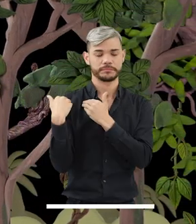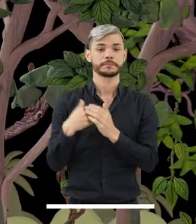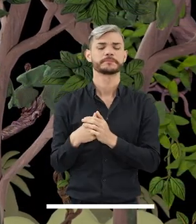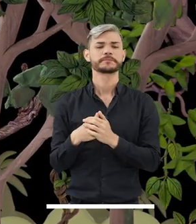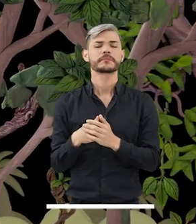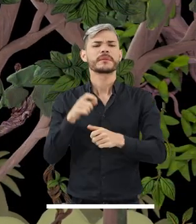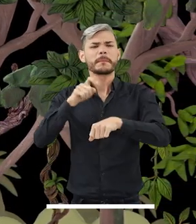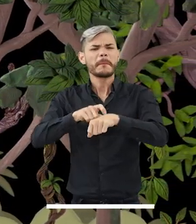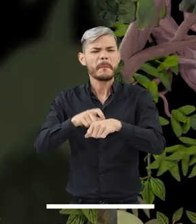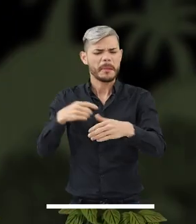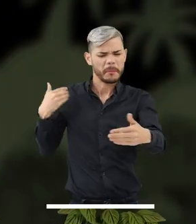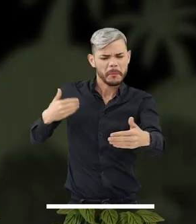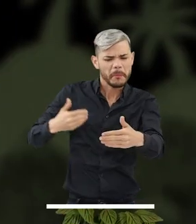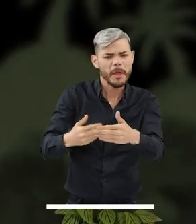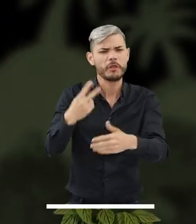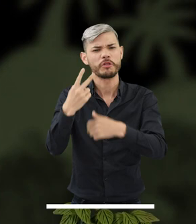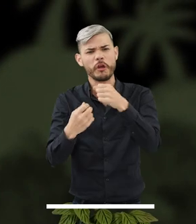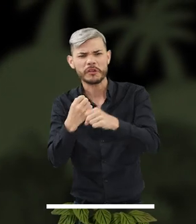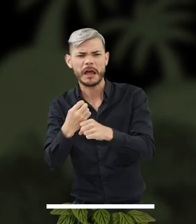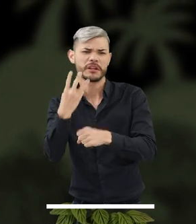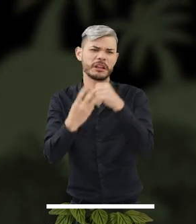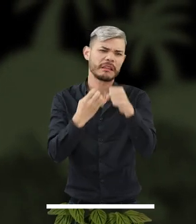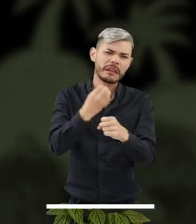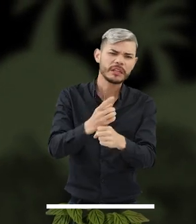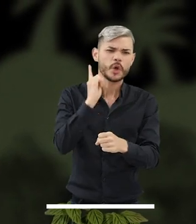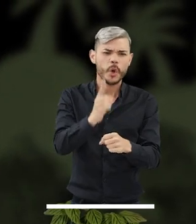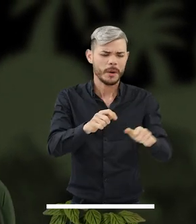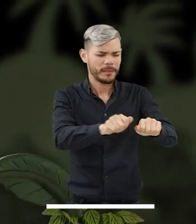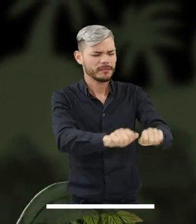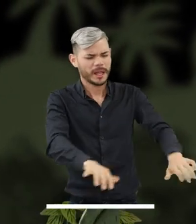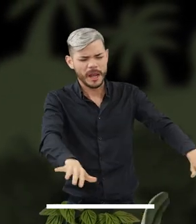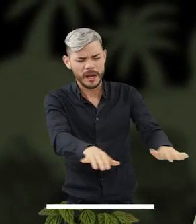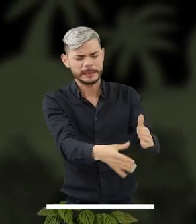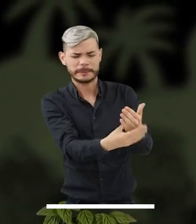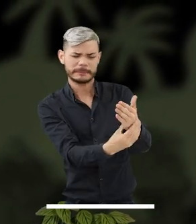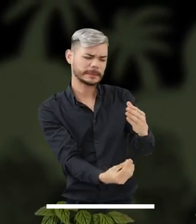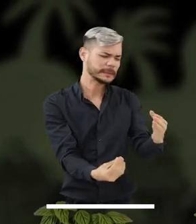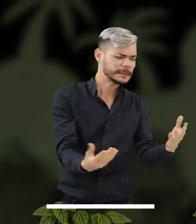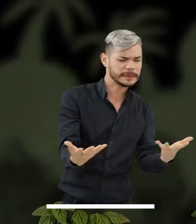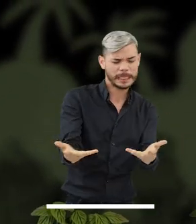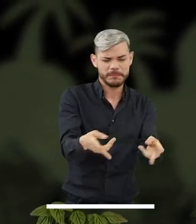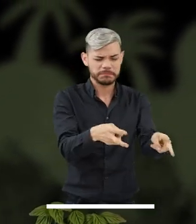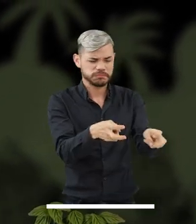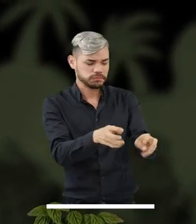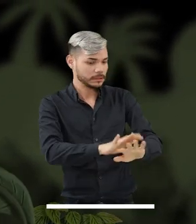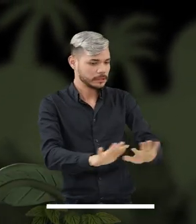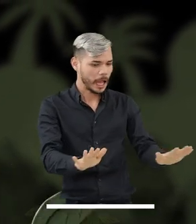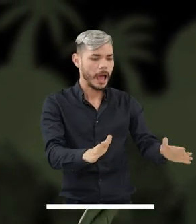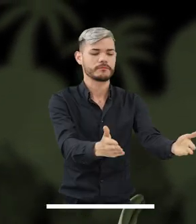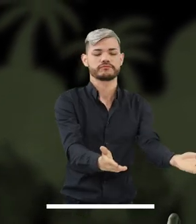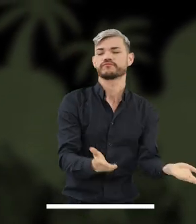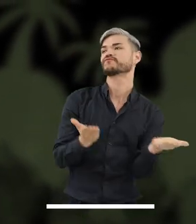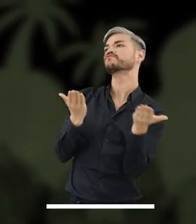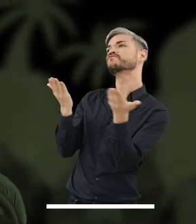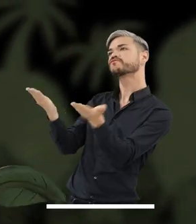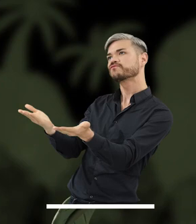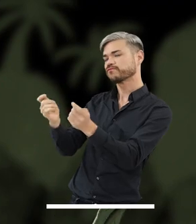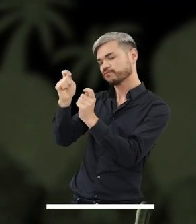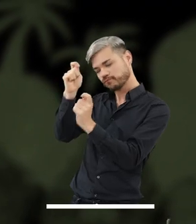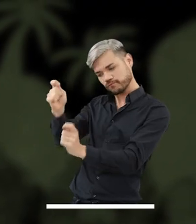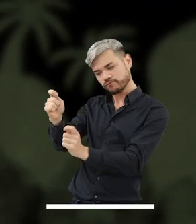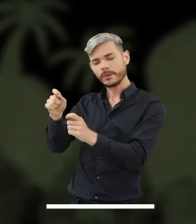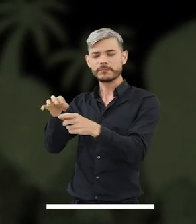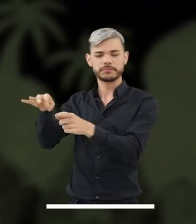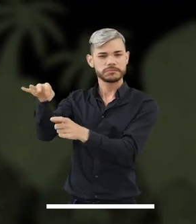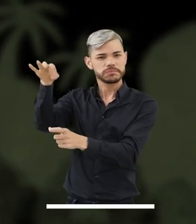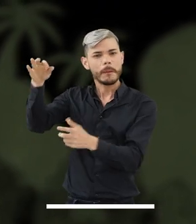disminuye. Esto ocurre tras dos o tres años a causa de la pobreza del suelo amazónico. Entonces la chagra es devuelta